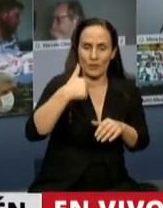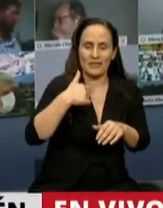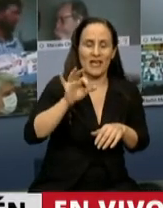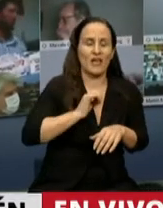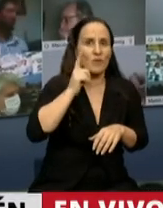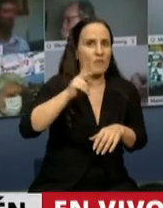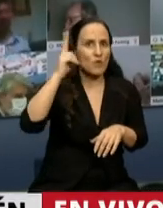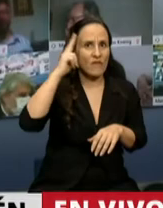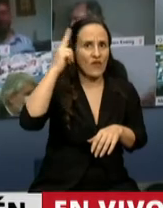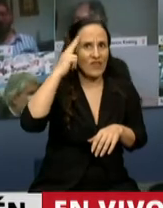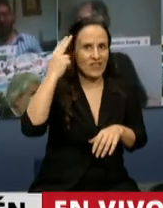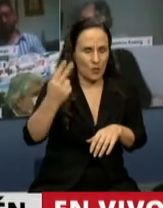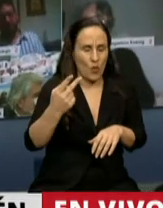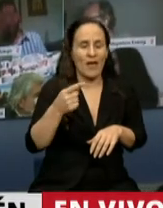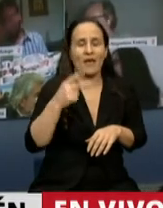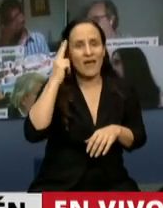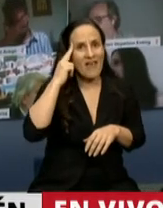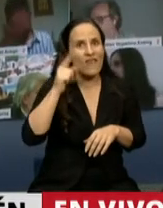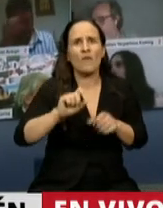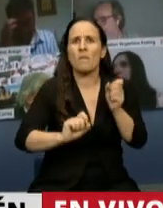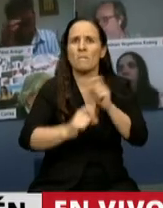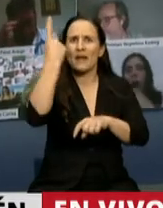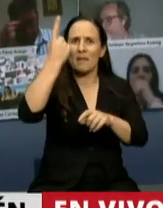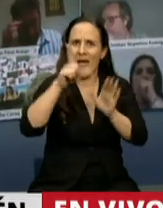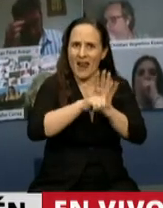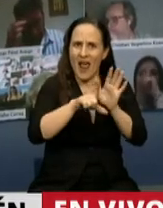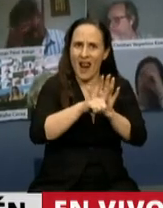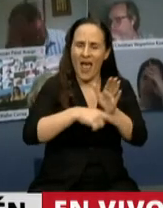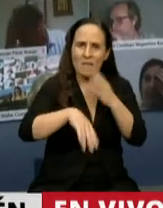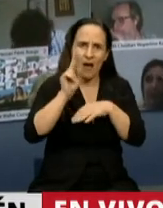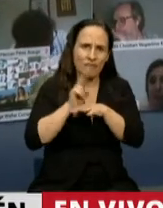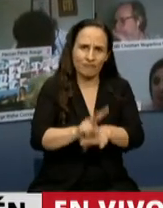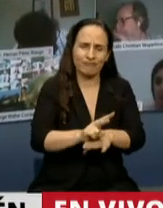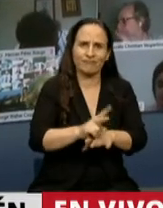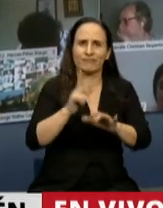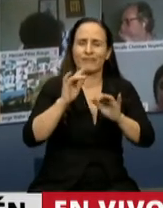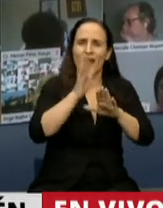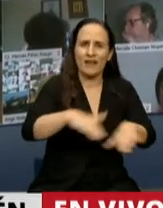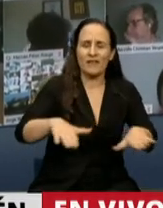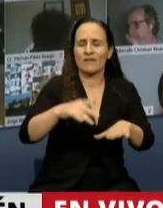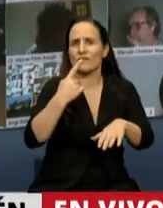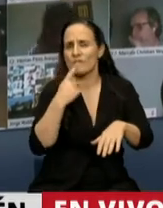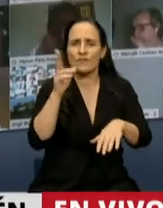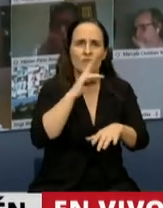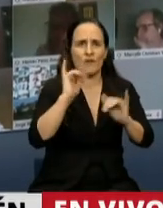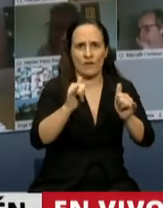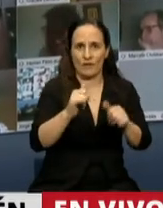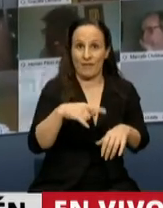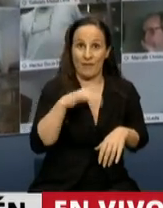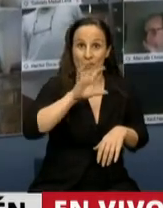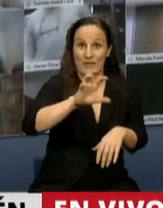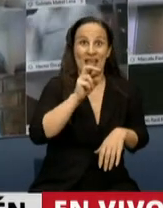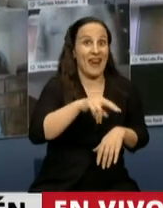fue pionera en la defensa de los derechos de niños y adolescentes. Tenemos el orgullo como neuquinos de haber sido